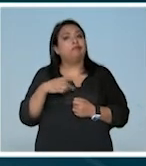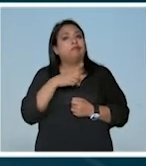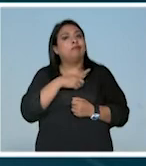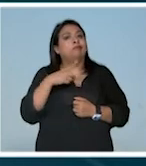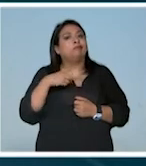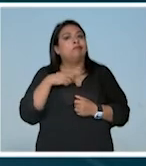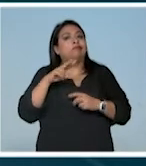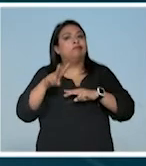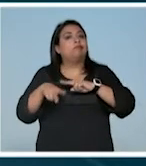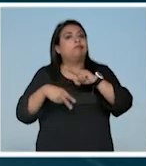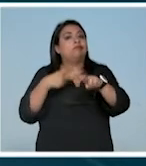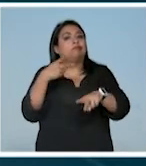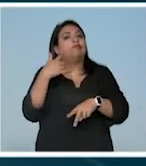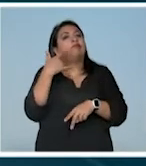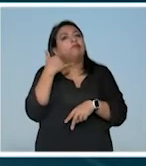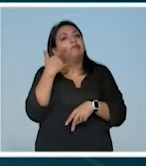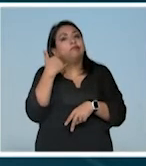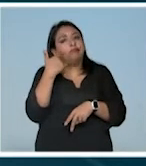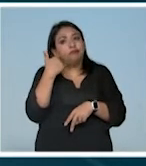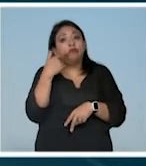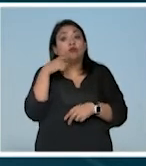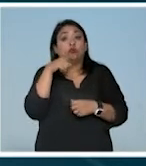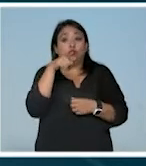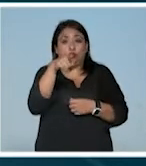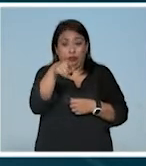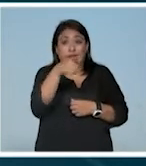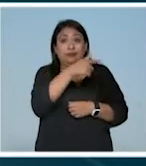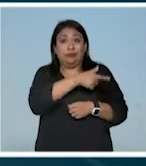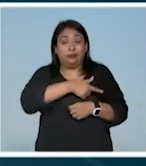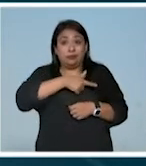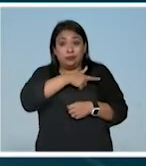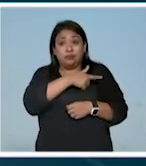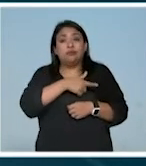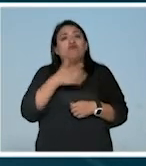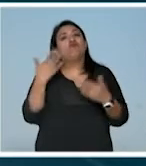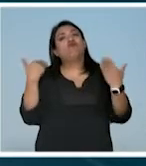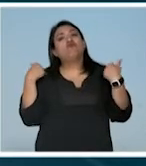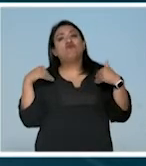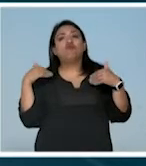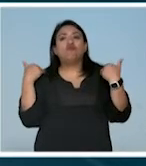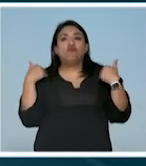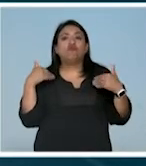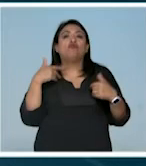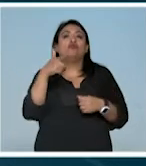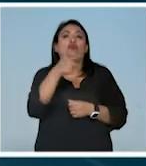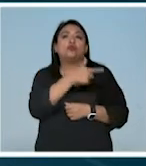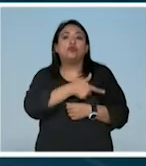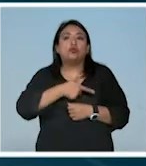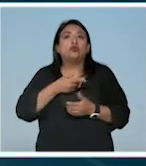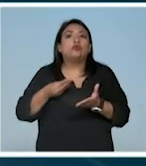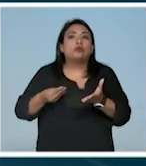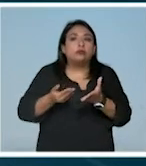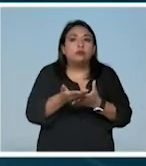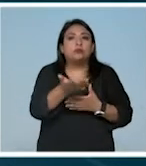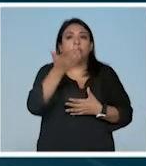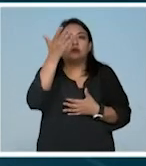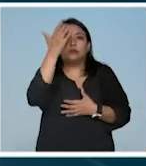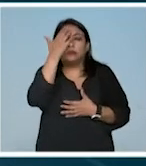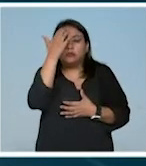de recorrer. Tú, que te gusta pasear, que te gusta salir y conocer